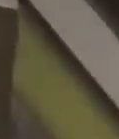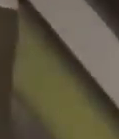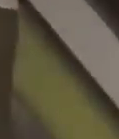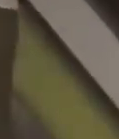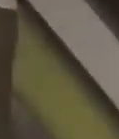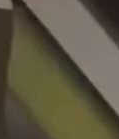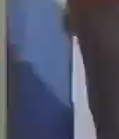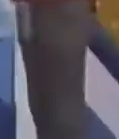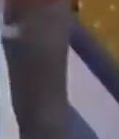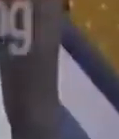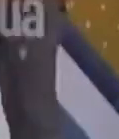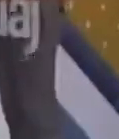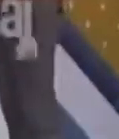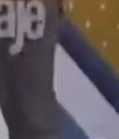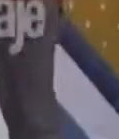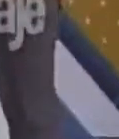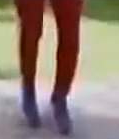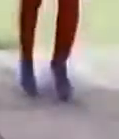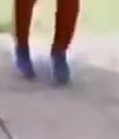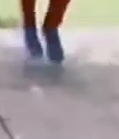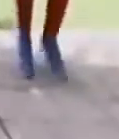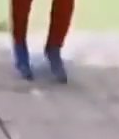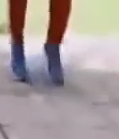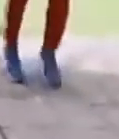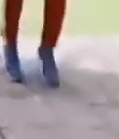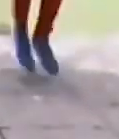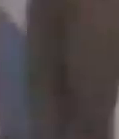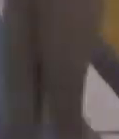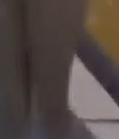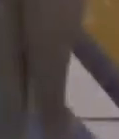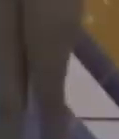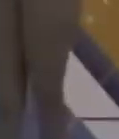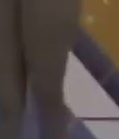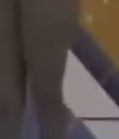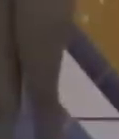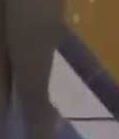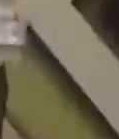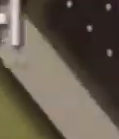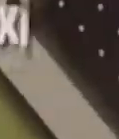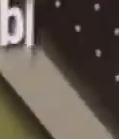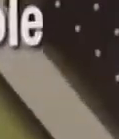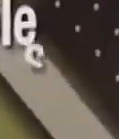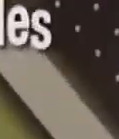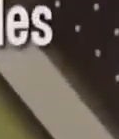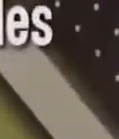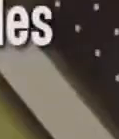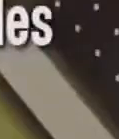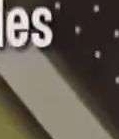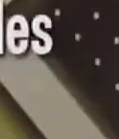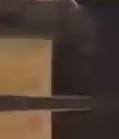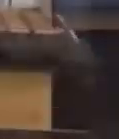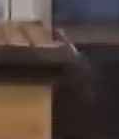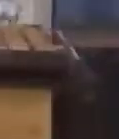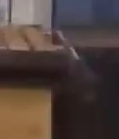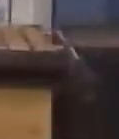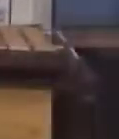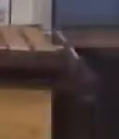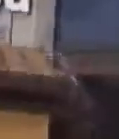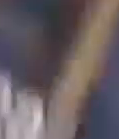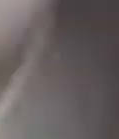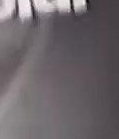matemáticas comunicación y lenguaje educación física ciencias naturales modalidades flexibles